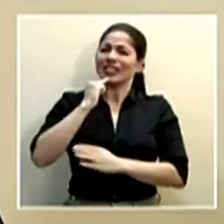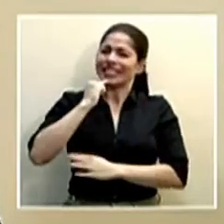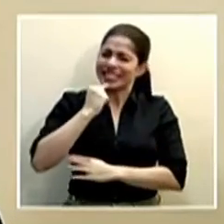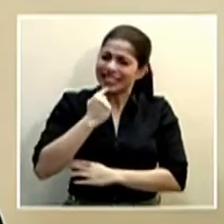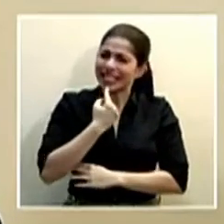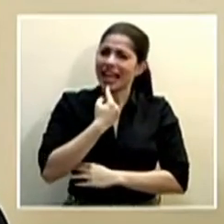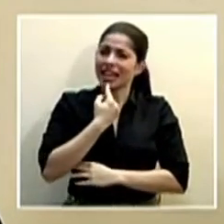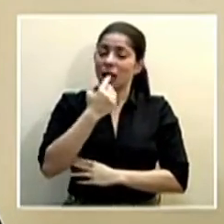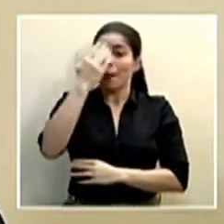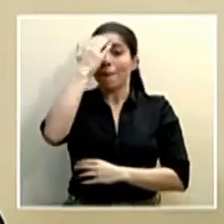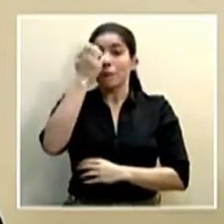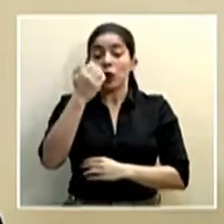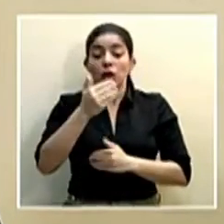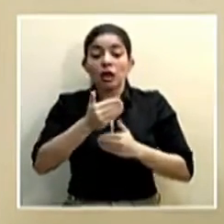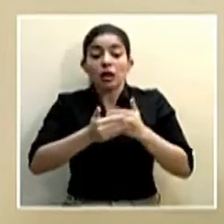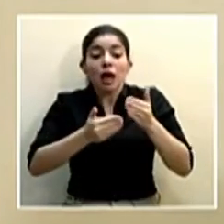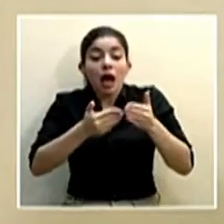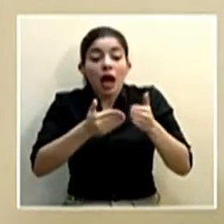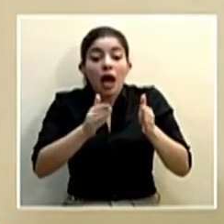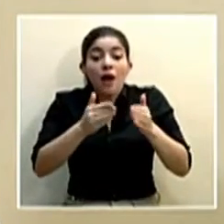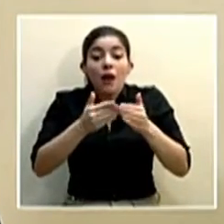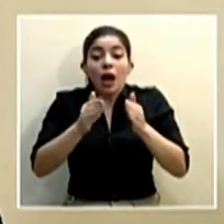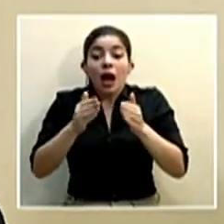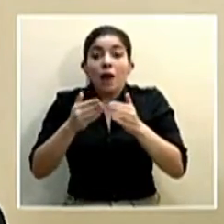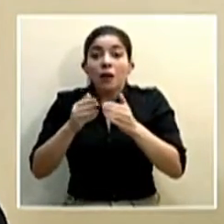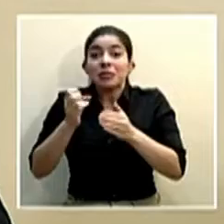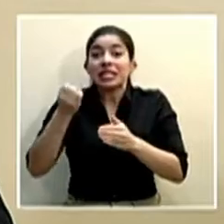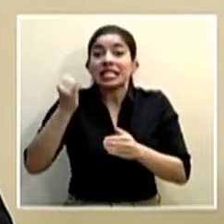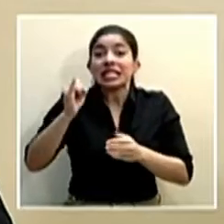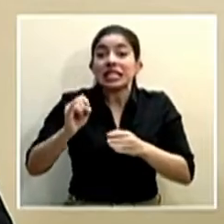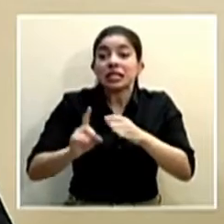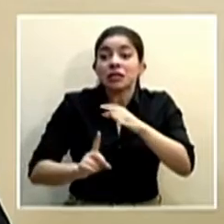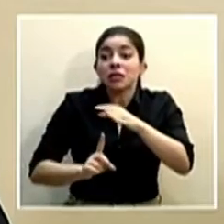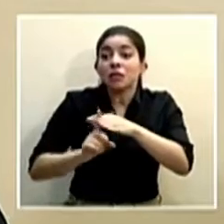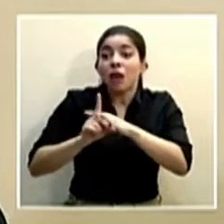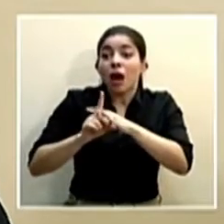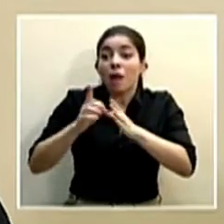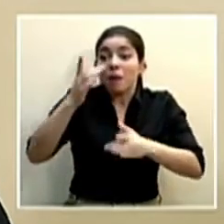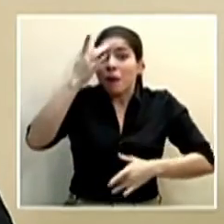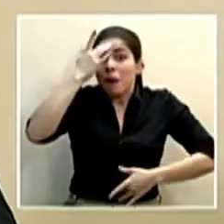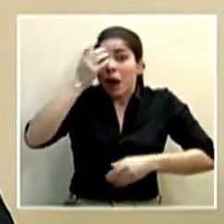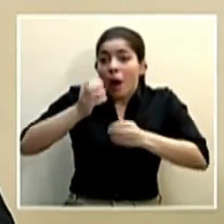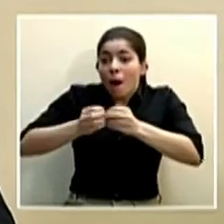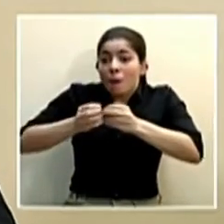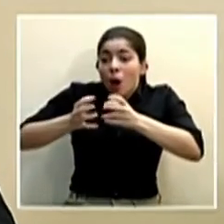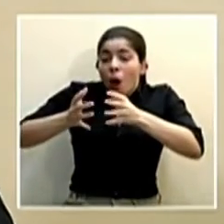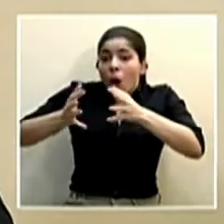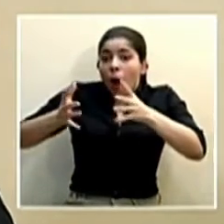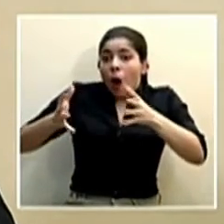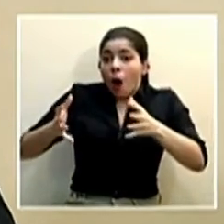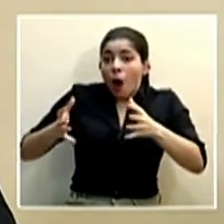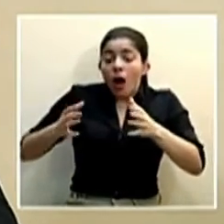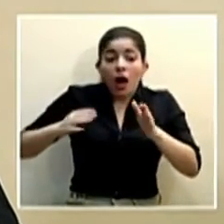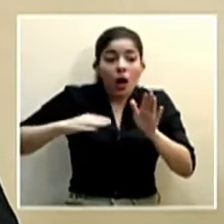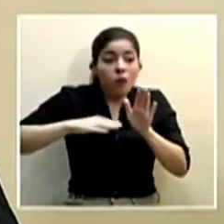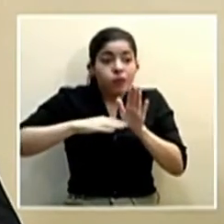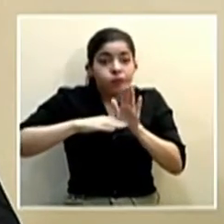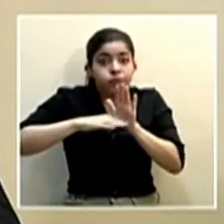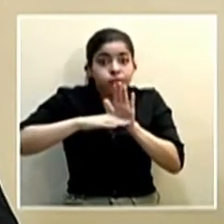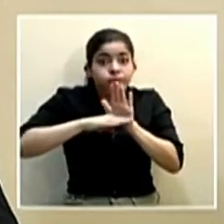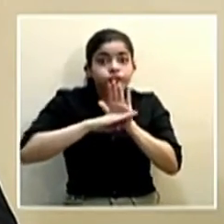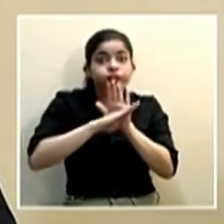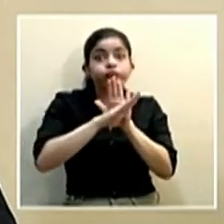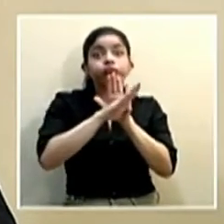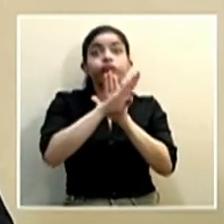en el avance de esta apertura tuviéramos un incremento en el número de casos y la curva retomara